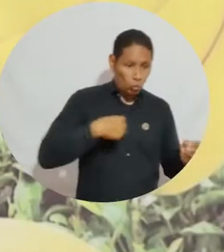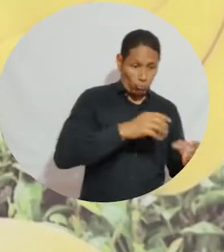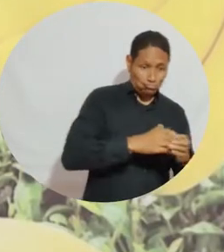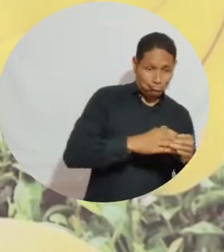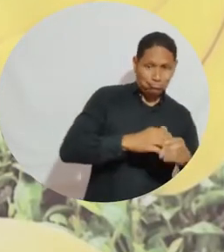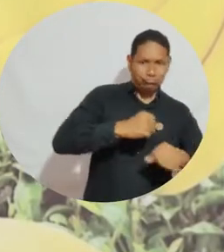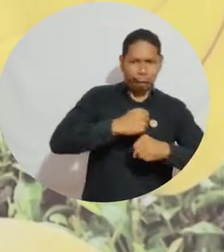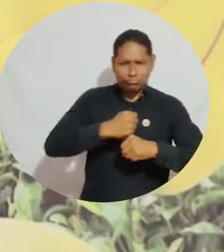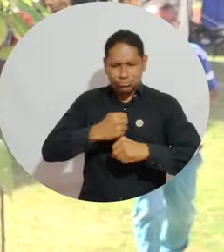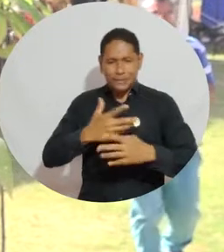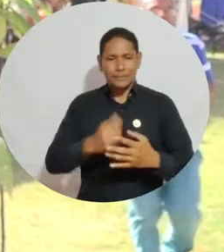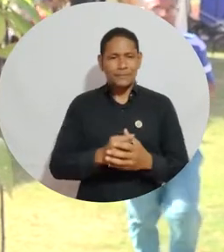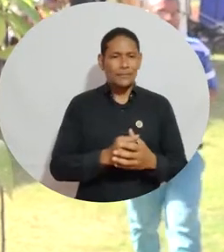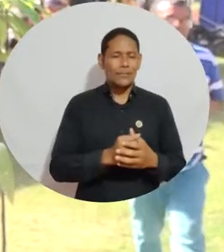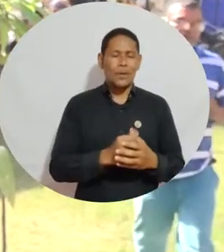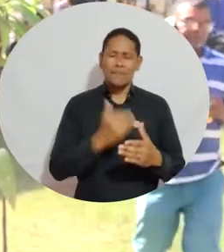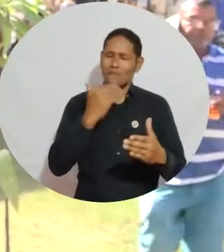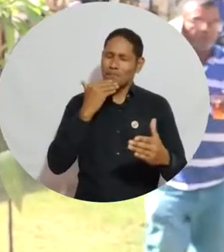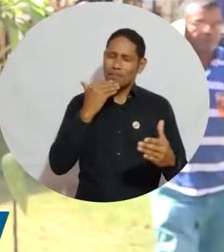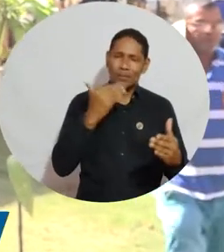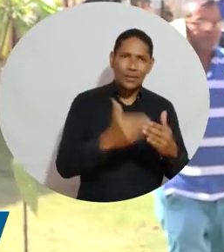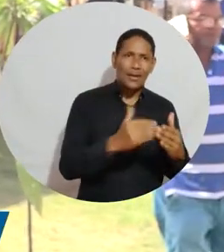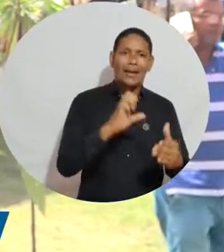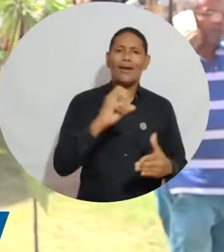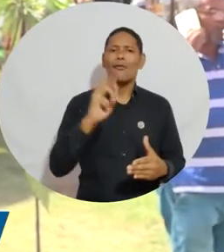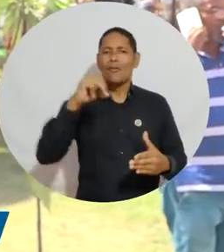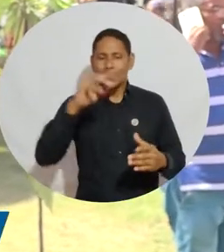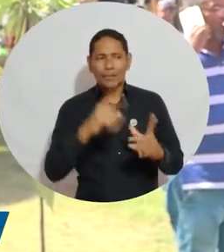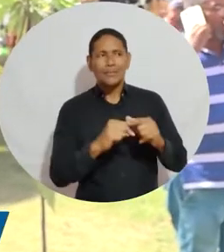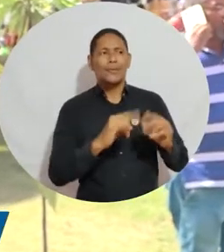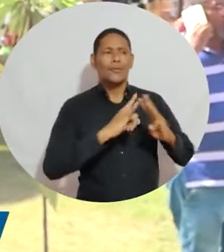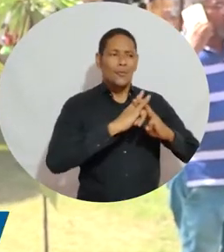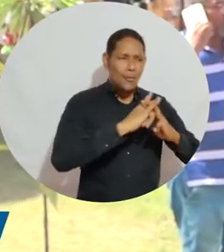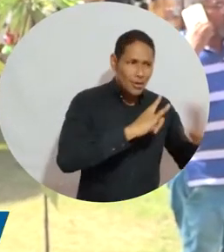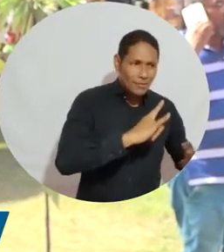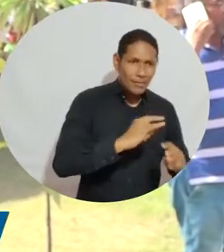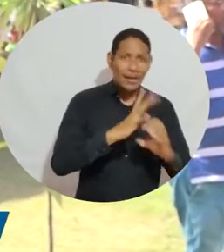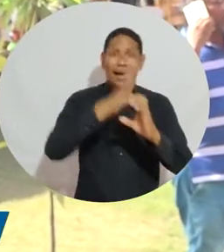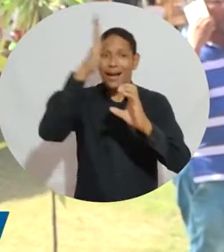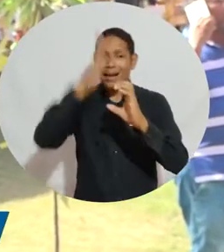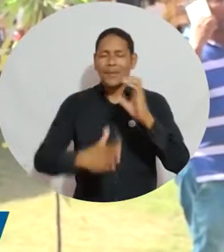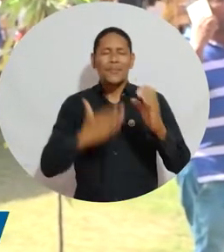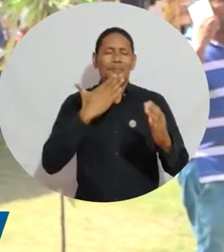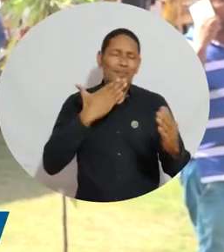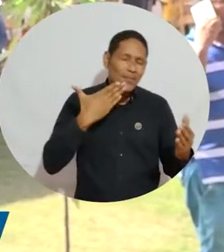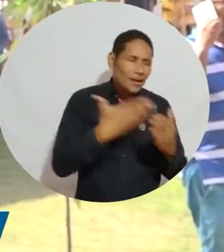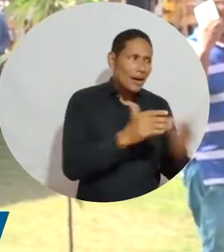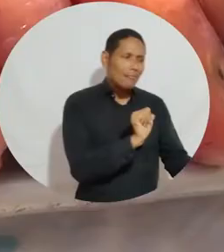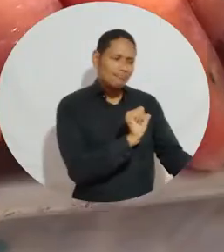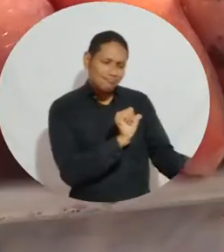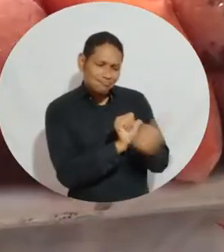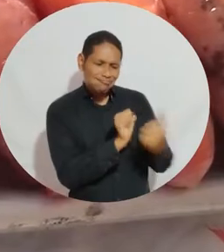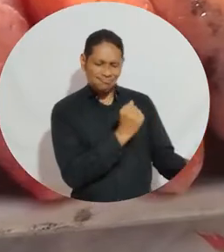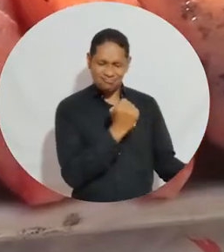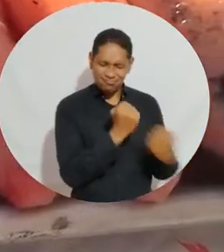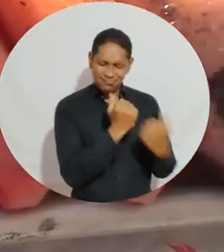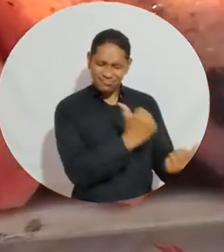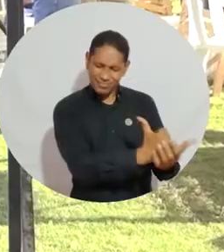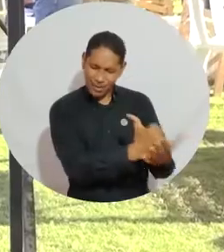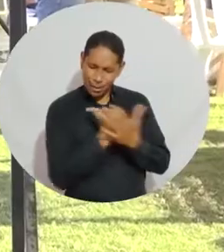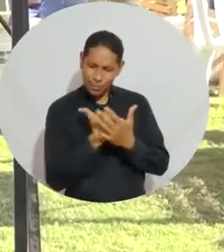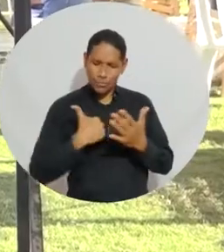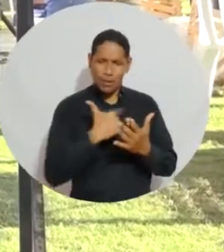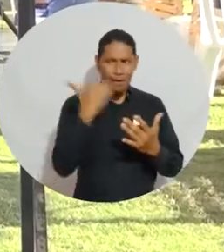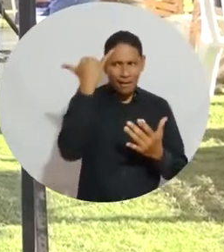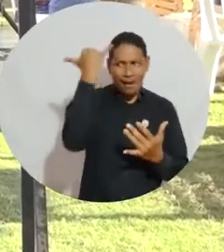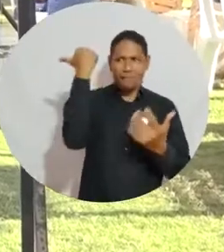estamos haciendo allá en nuestra asociación. Agradecimientos totales a Ecome, a la Universidad del Magdalena y a la Cámara de Comercio por el acompañamiento